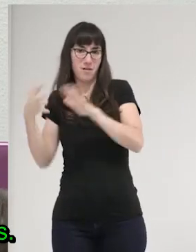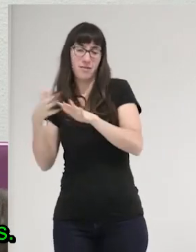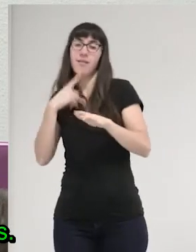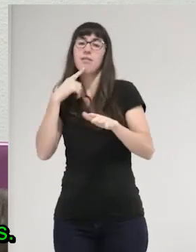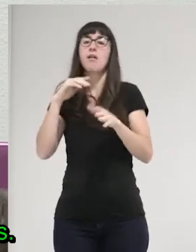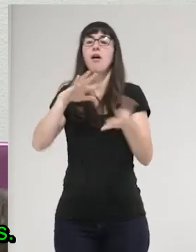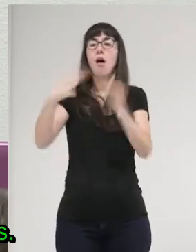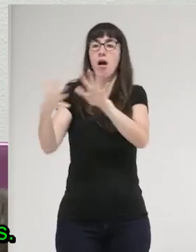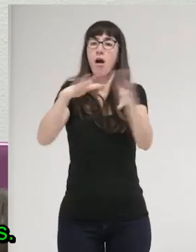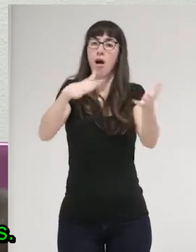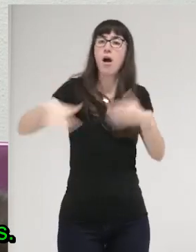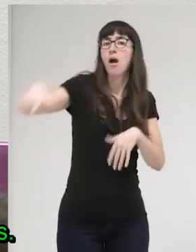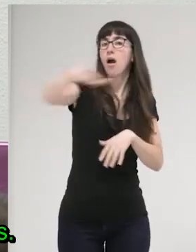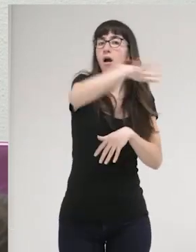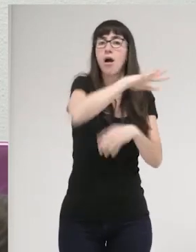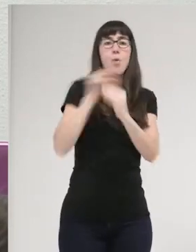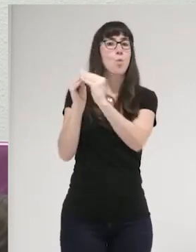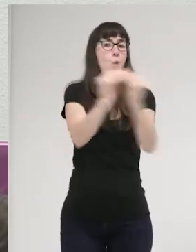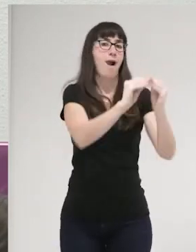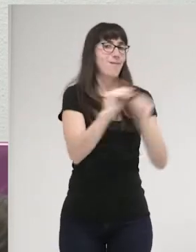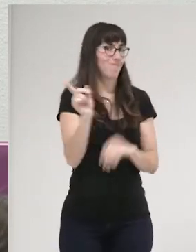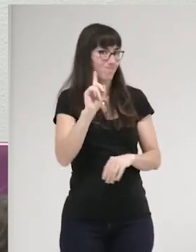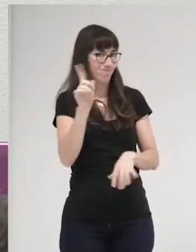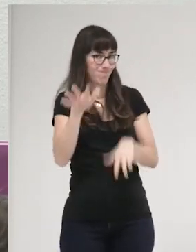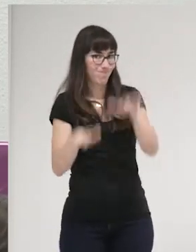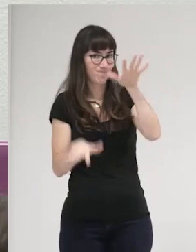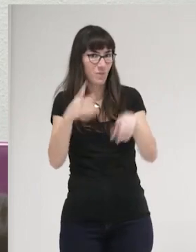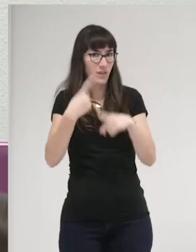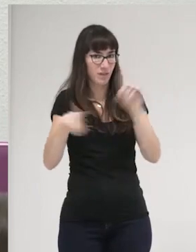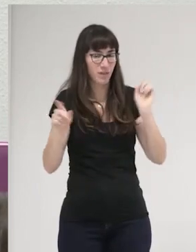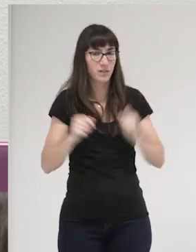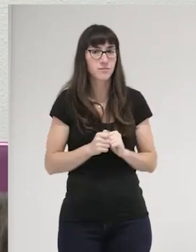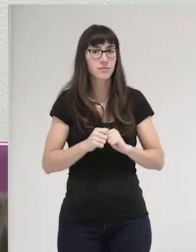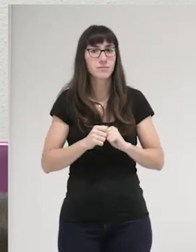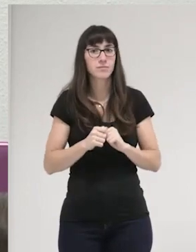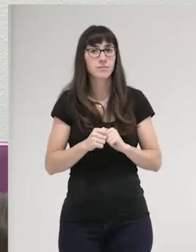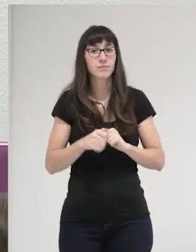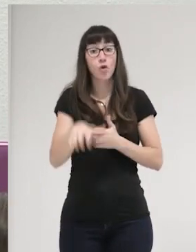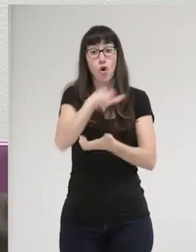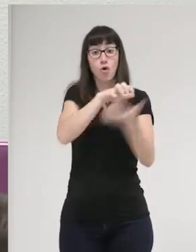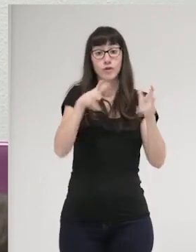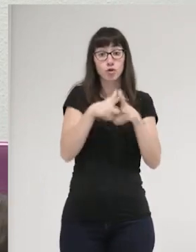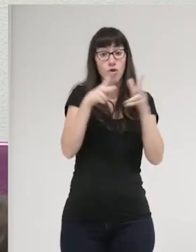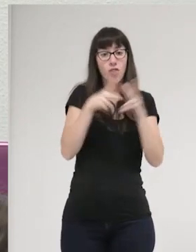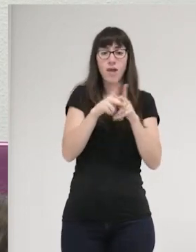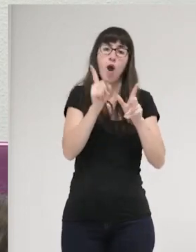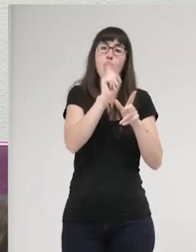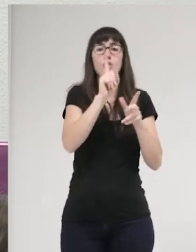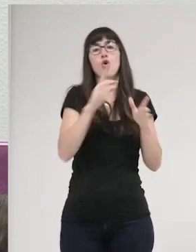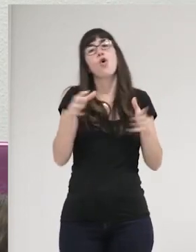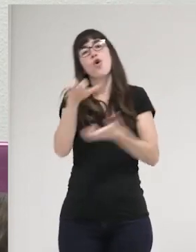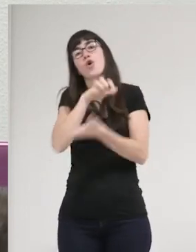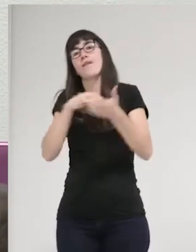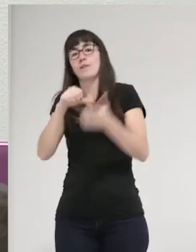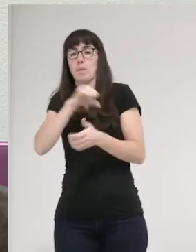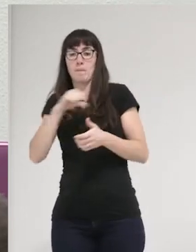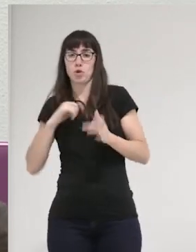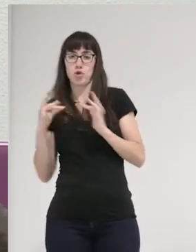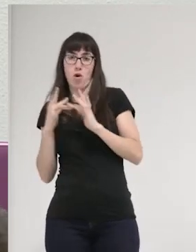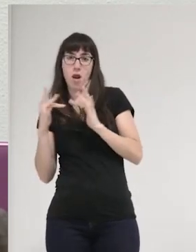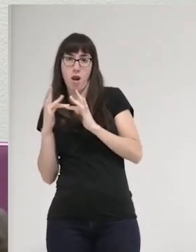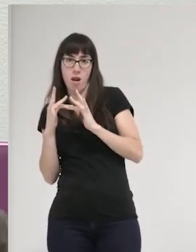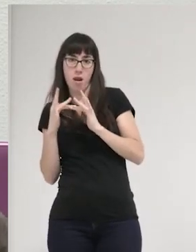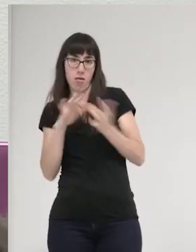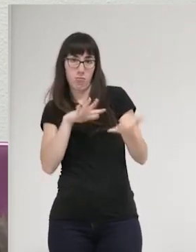misma forma en los mismos espacios. La reducción del conflicto social a un conflicto interpersonal y, por supuesto, el abandono de las luchas